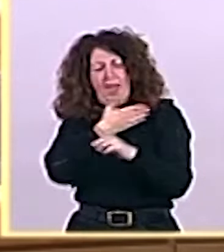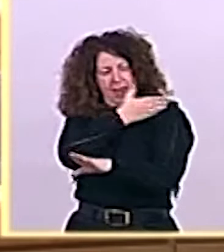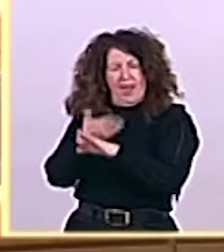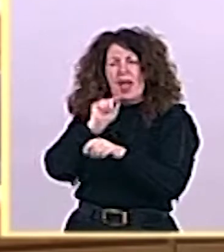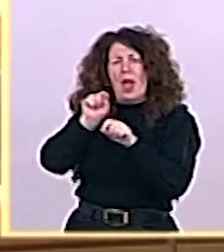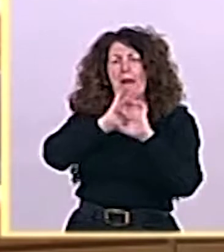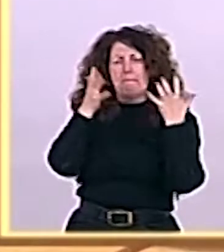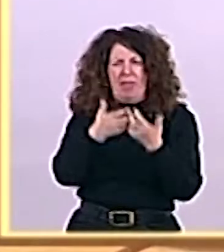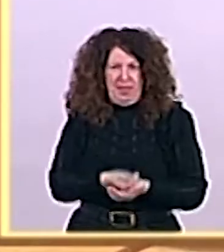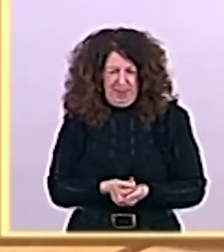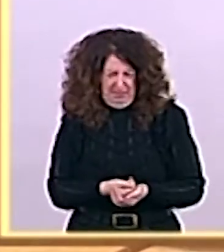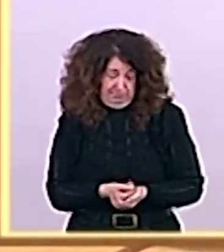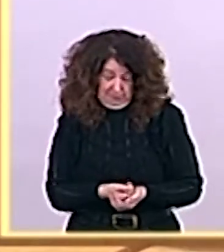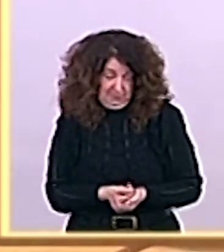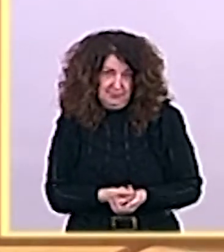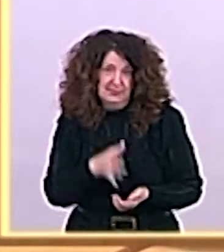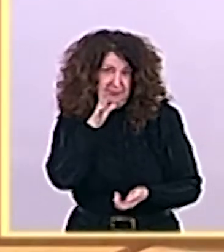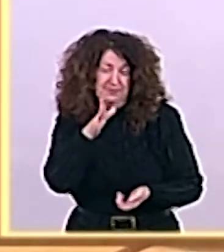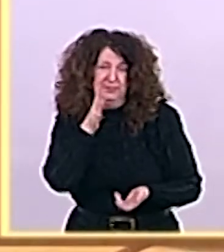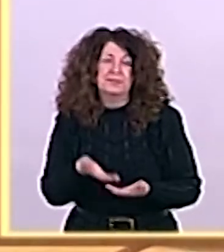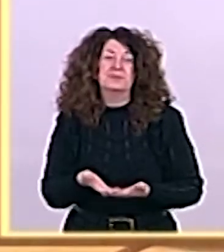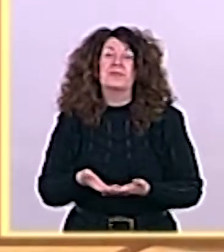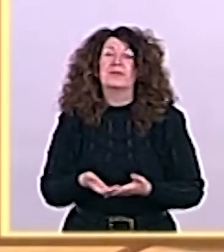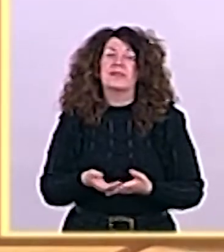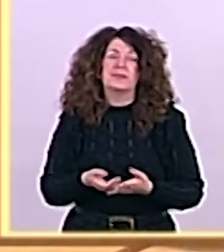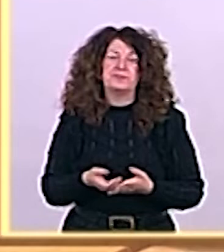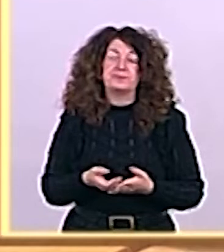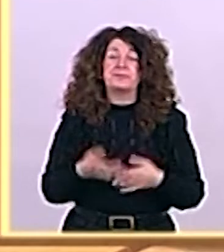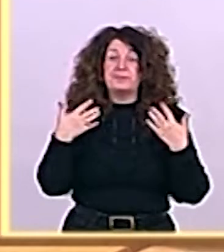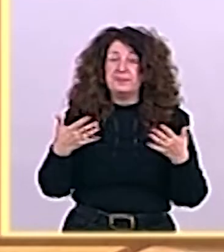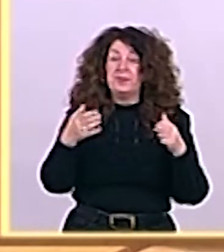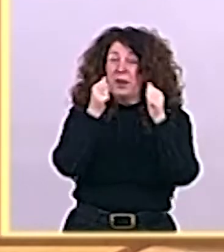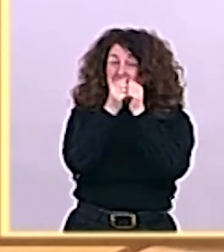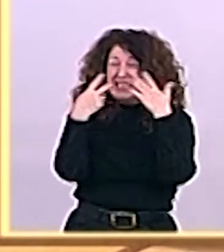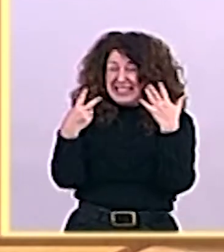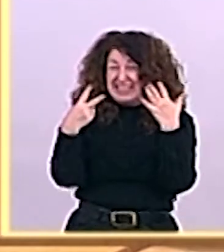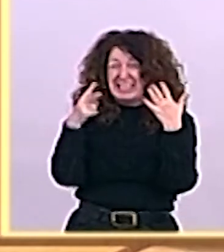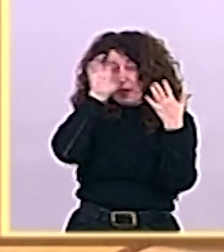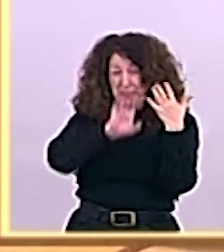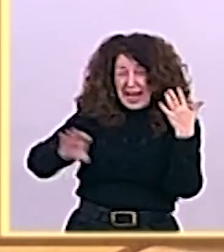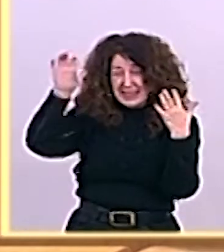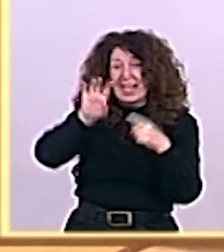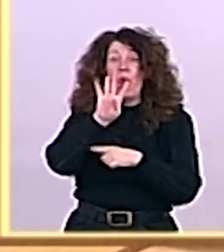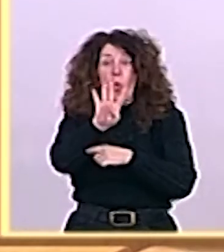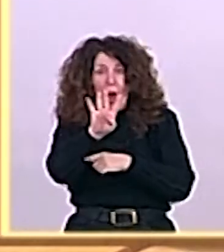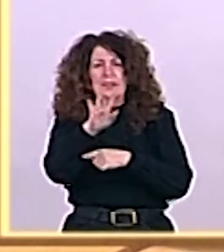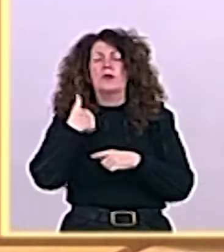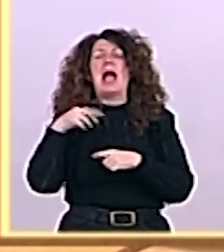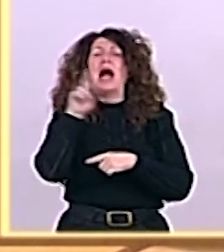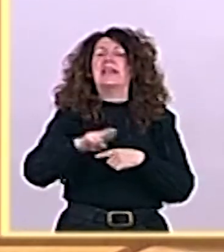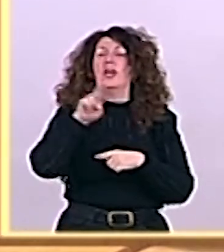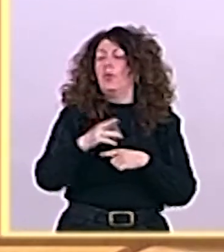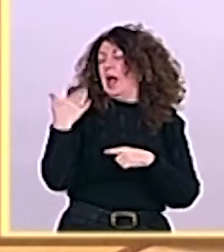Cuatro de los 27 países ya lo recuperaron en el año 20, diez en el primer semestre del 21, otros ocho la